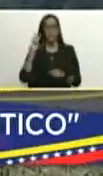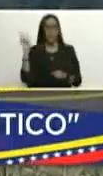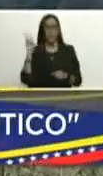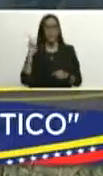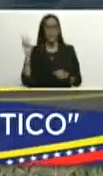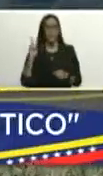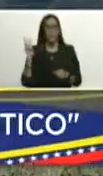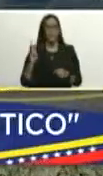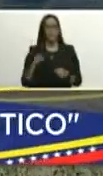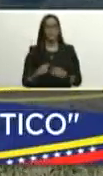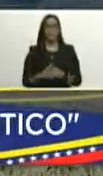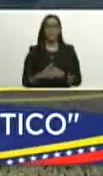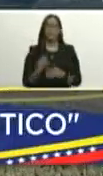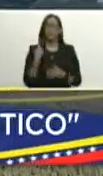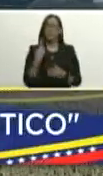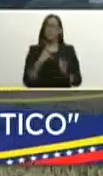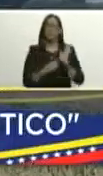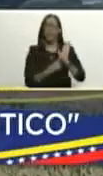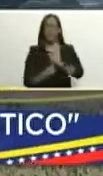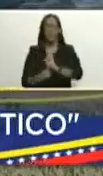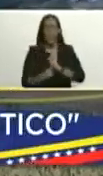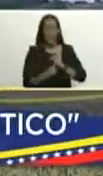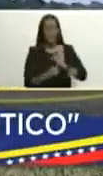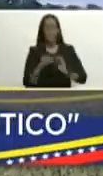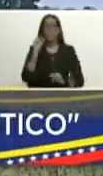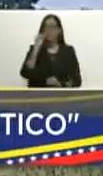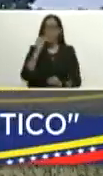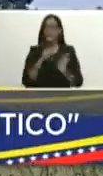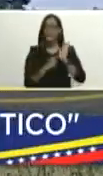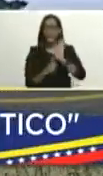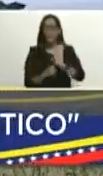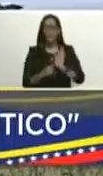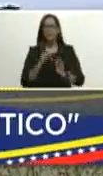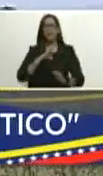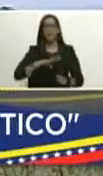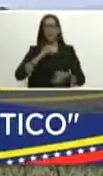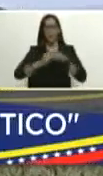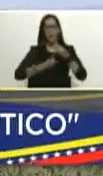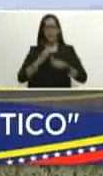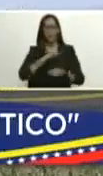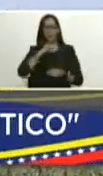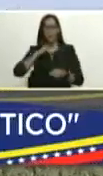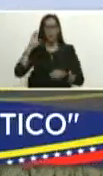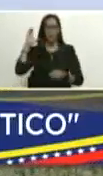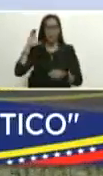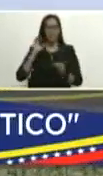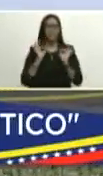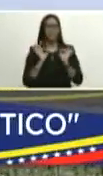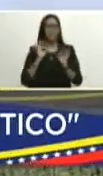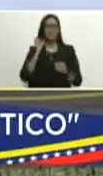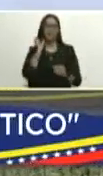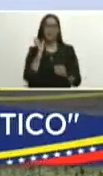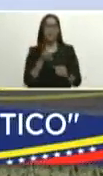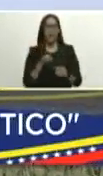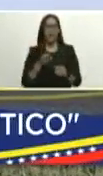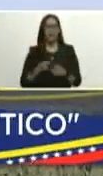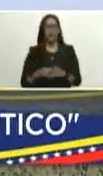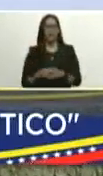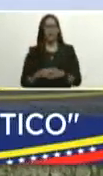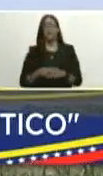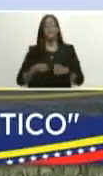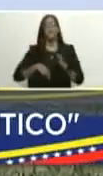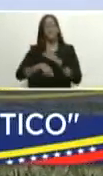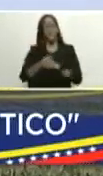todo el mundo, es una muestra, una pequeña muestra de lo que estamos haciendo en nuestro país, especialmente en Huarico. Aquí vamos por más de